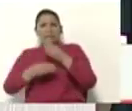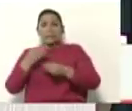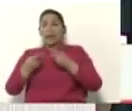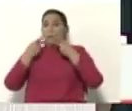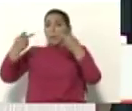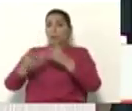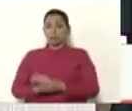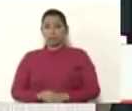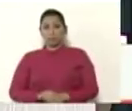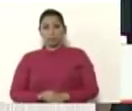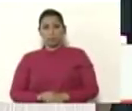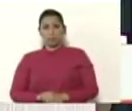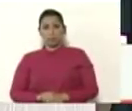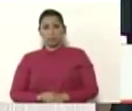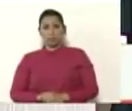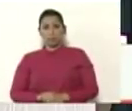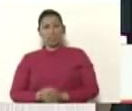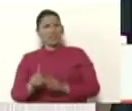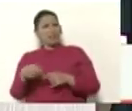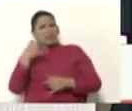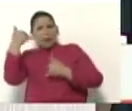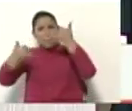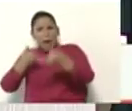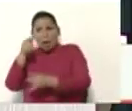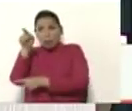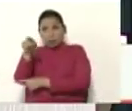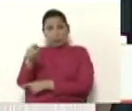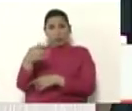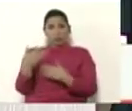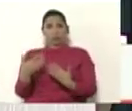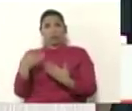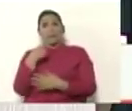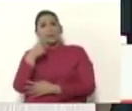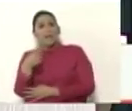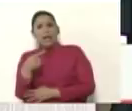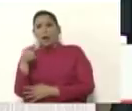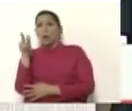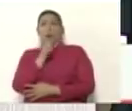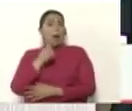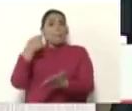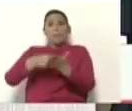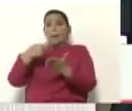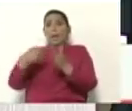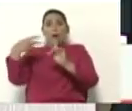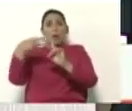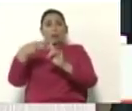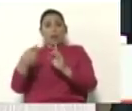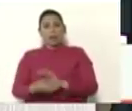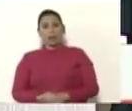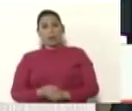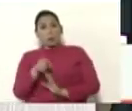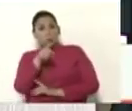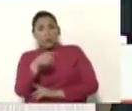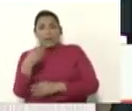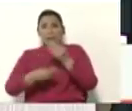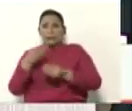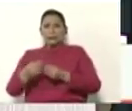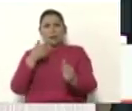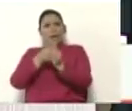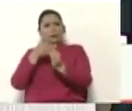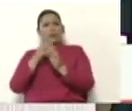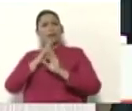declaraciones y dijo que lo habían llamado usted dijo que no se estaba pagando el hotel y usted y su asistente le